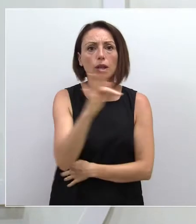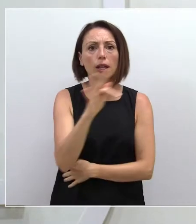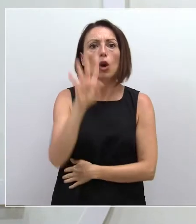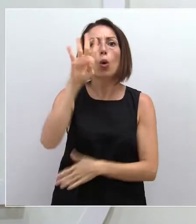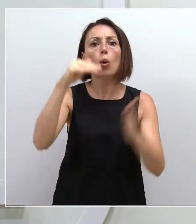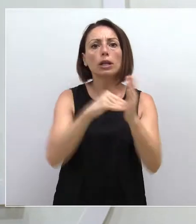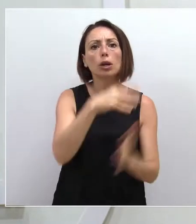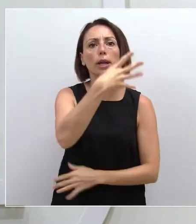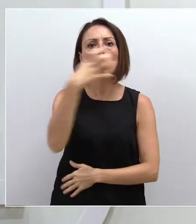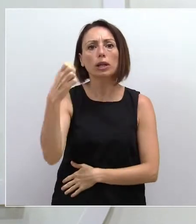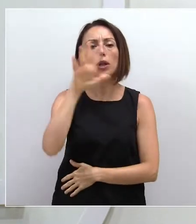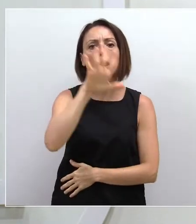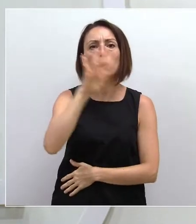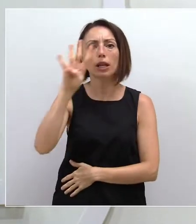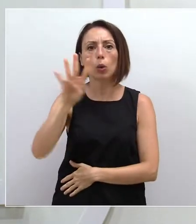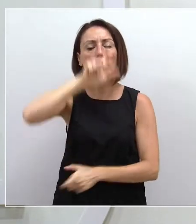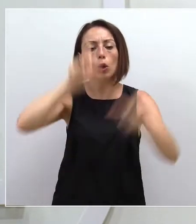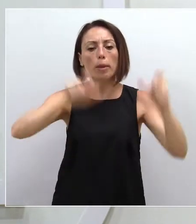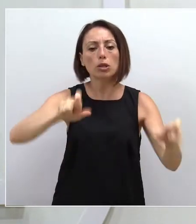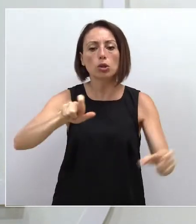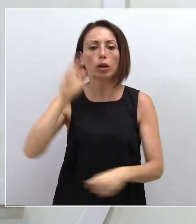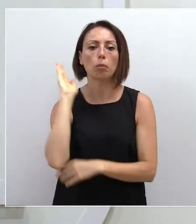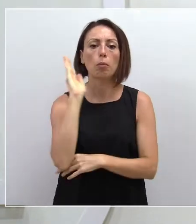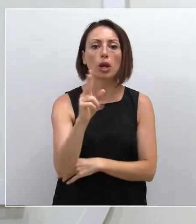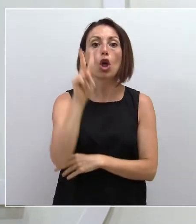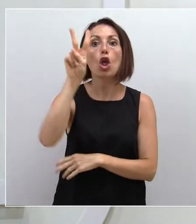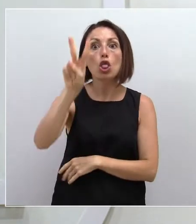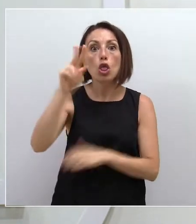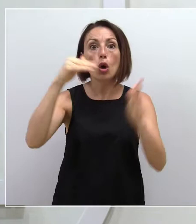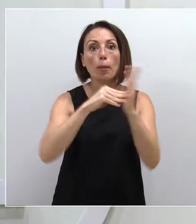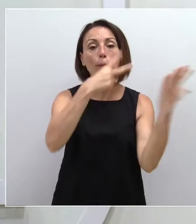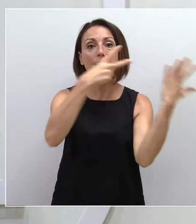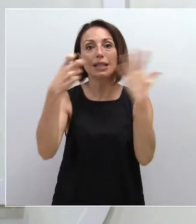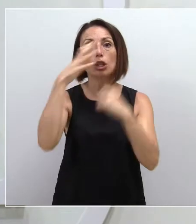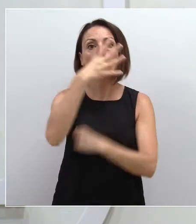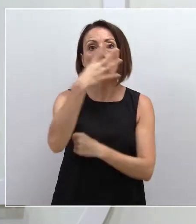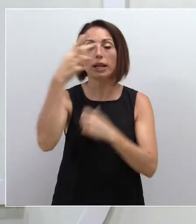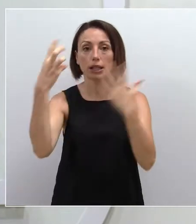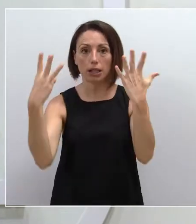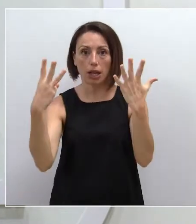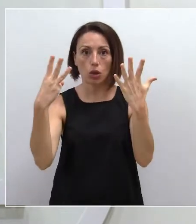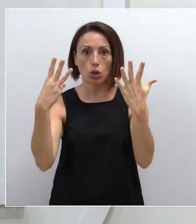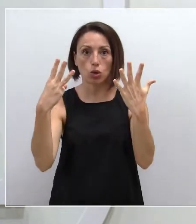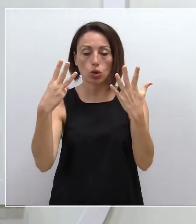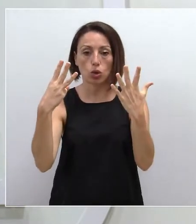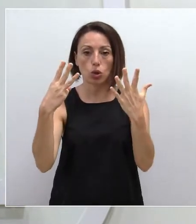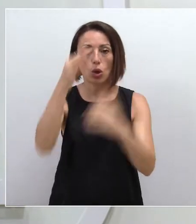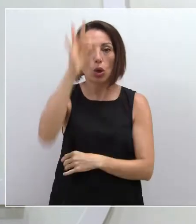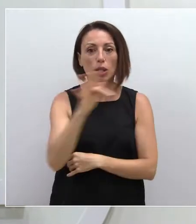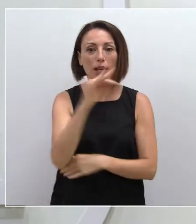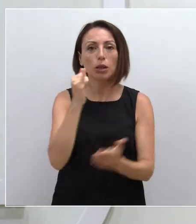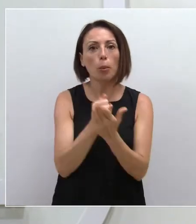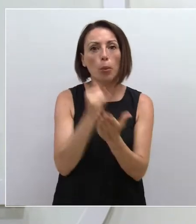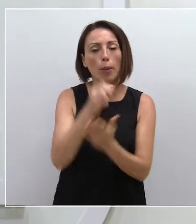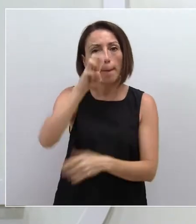4.454 personas, de los que 2.748 han sido diagnosticados mediante